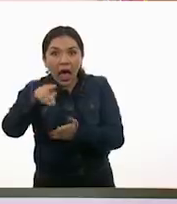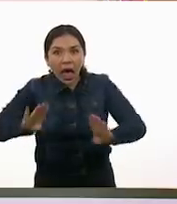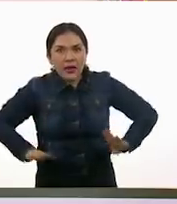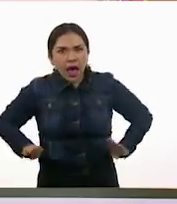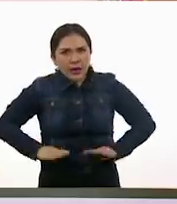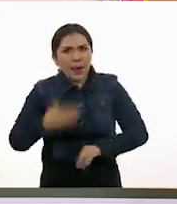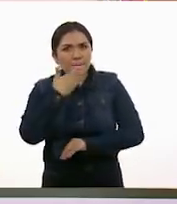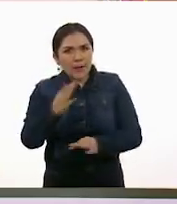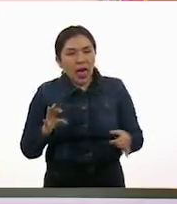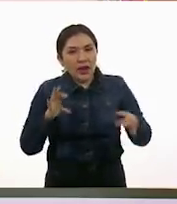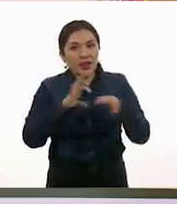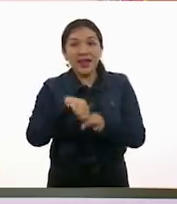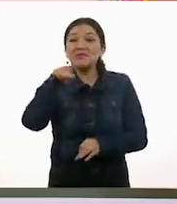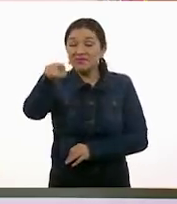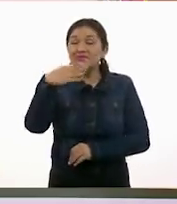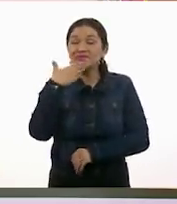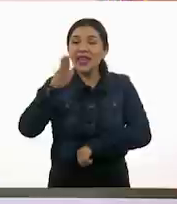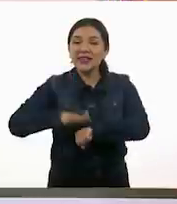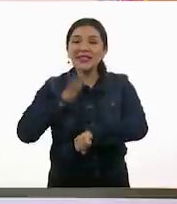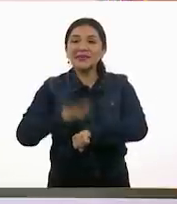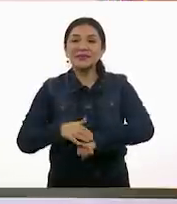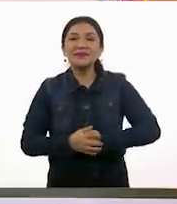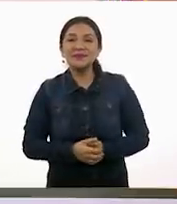correspondía. Muy bien, Alexia.